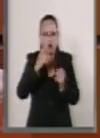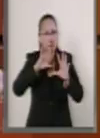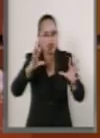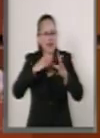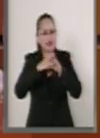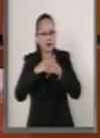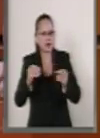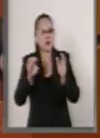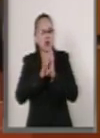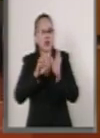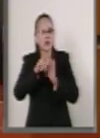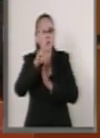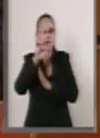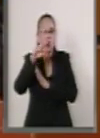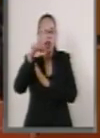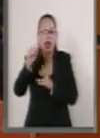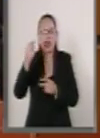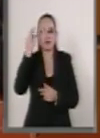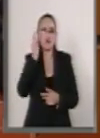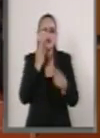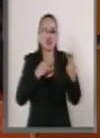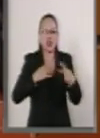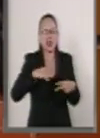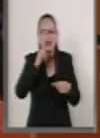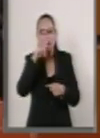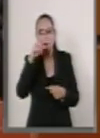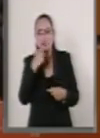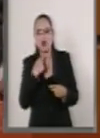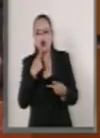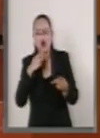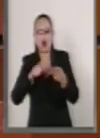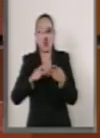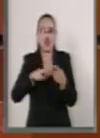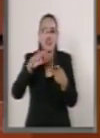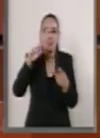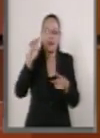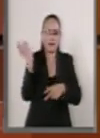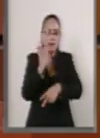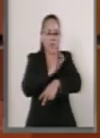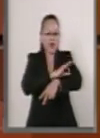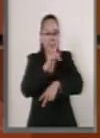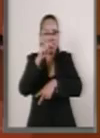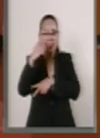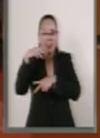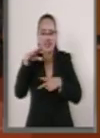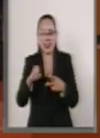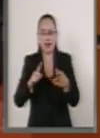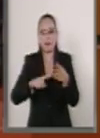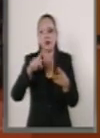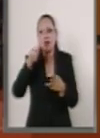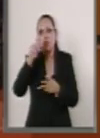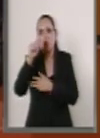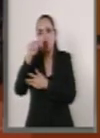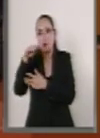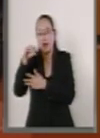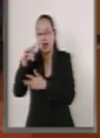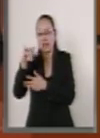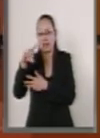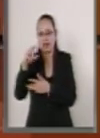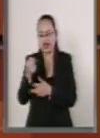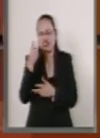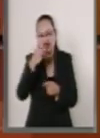como el caso de la viruela, el sarampión endémico y la poliomielitis. Con ello, la esperanza de vida ha cambiado